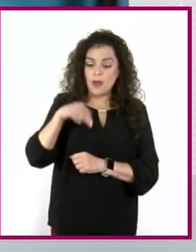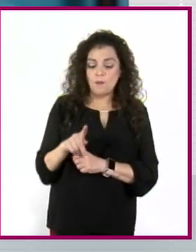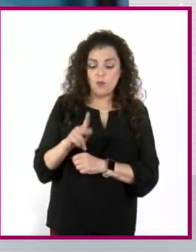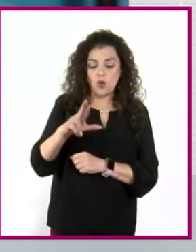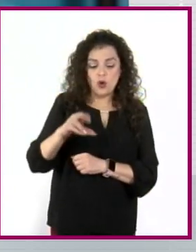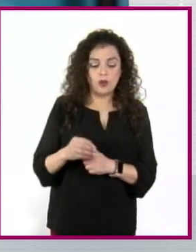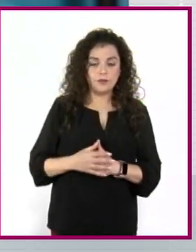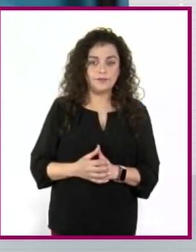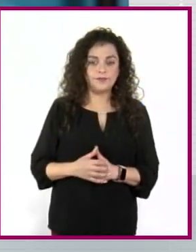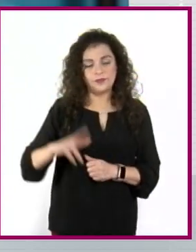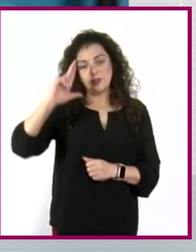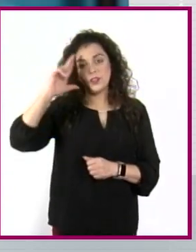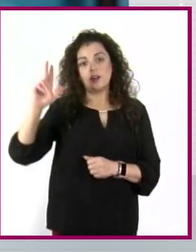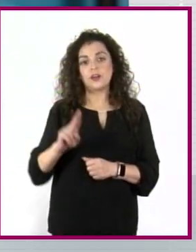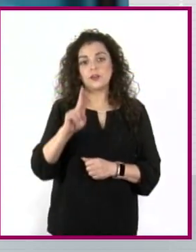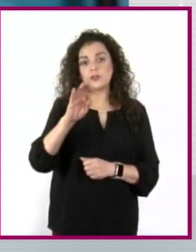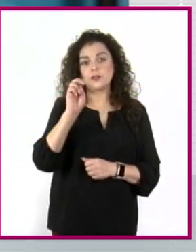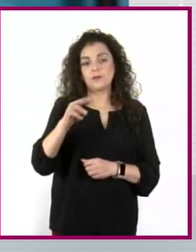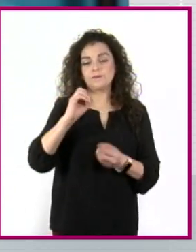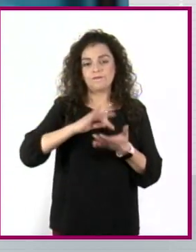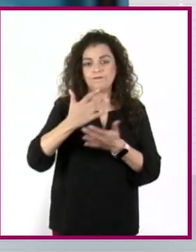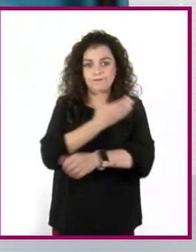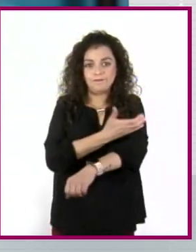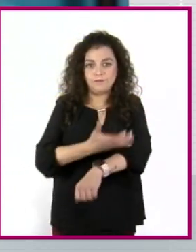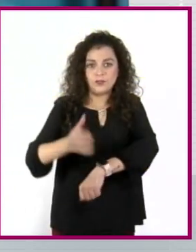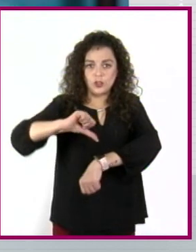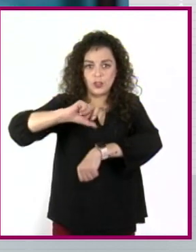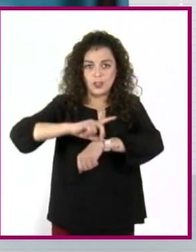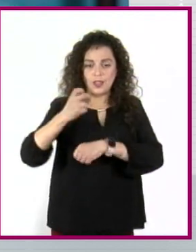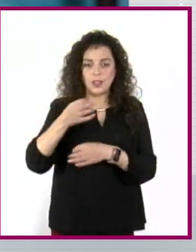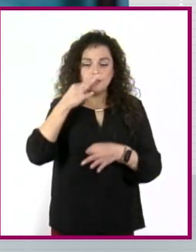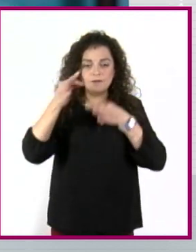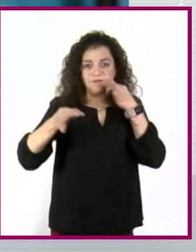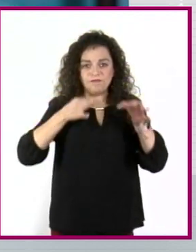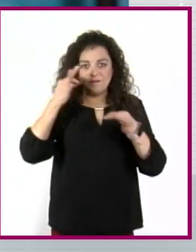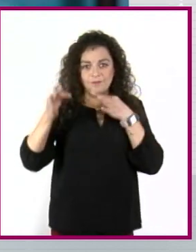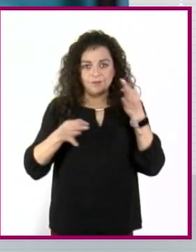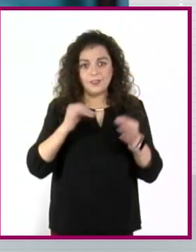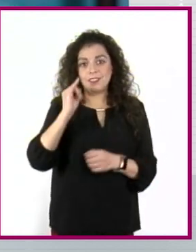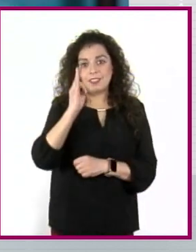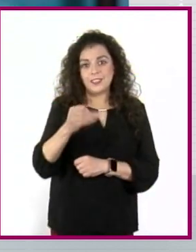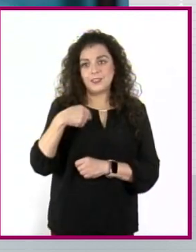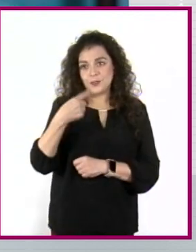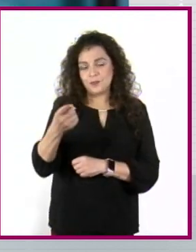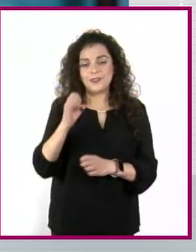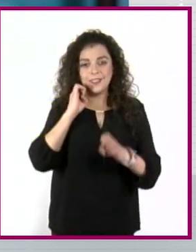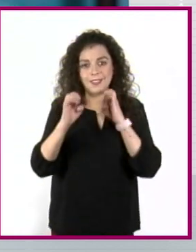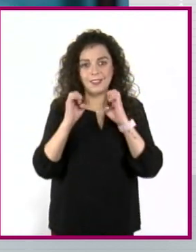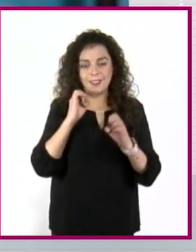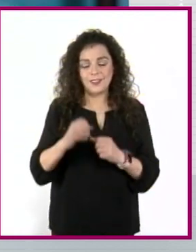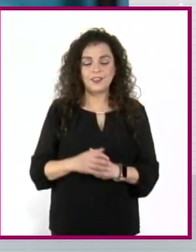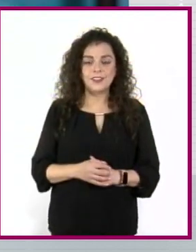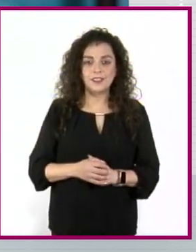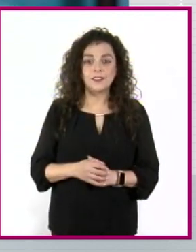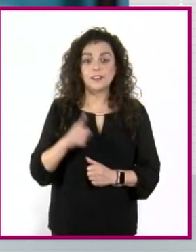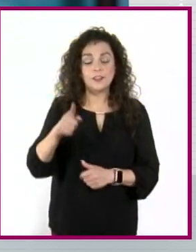Hola Rubén, muchas gracias por acompañarnos el día de hoy en este noticiario y aceptarnos esta entrevista. Sabemos que llevas muchos años trabajando en el